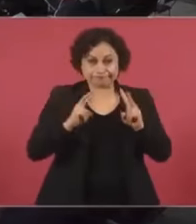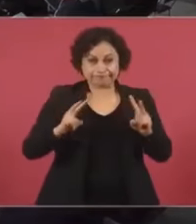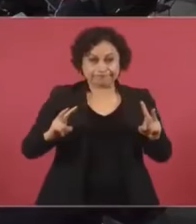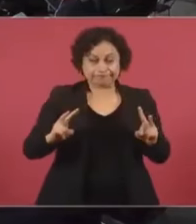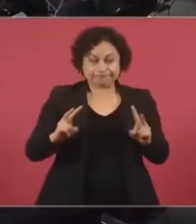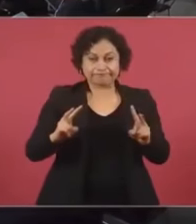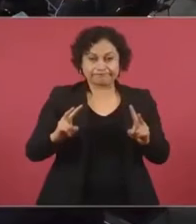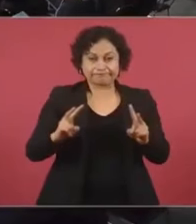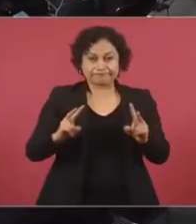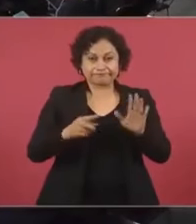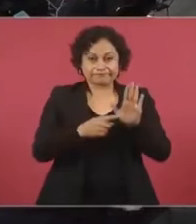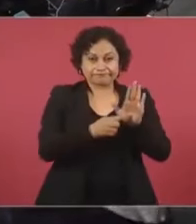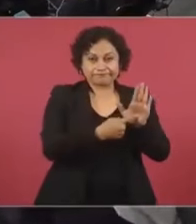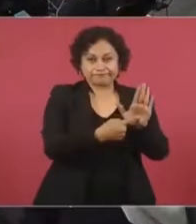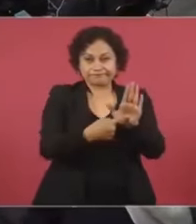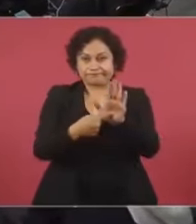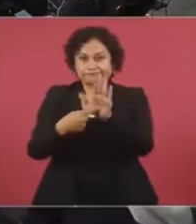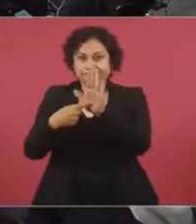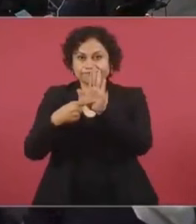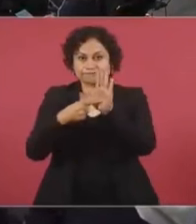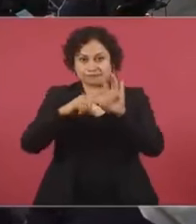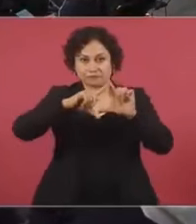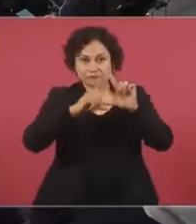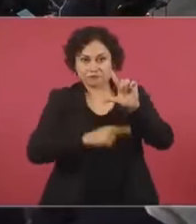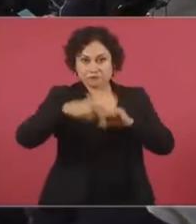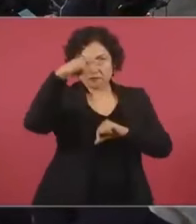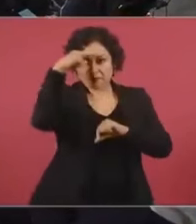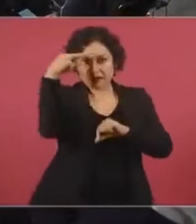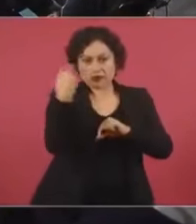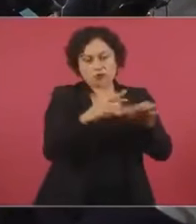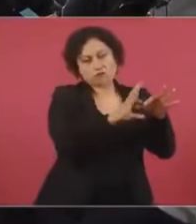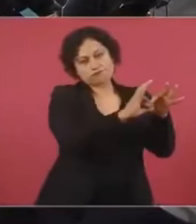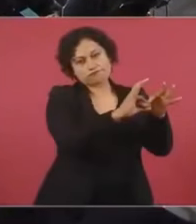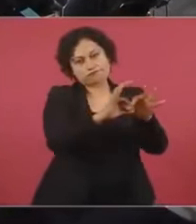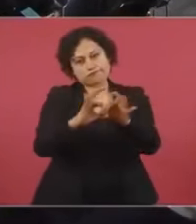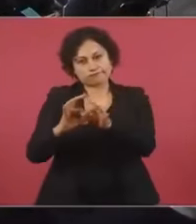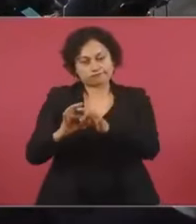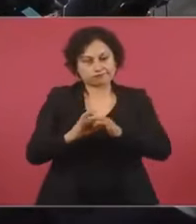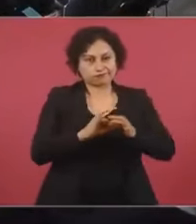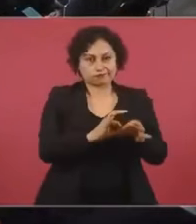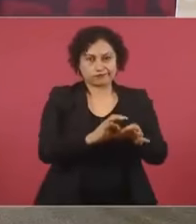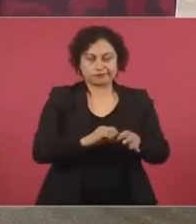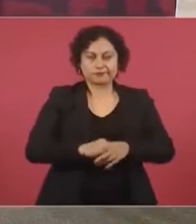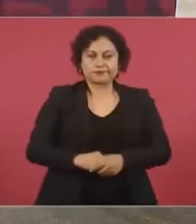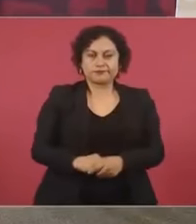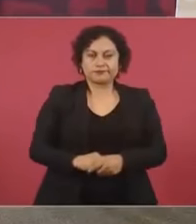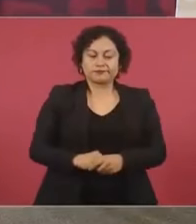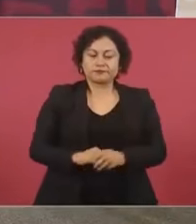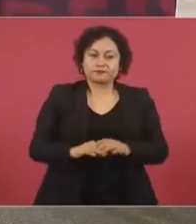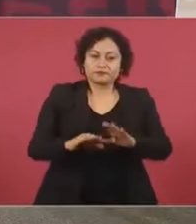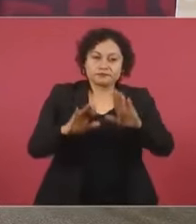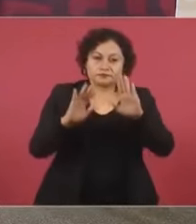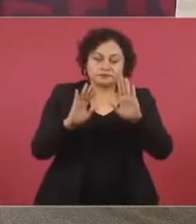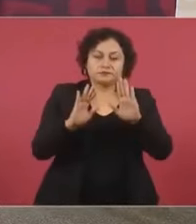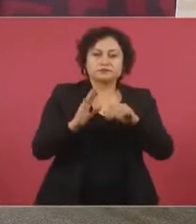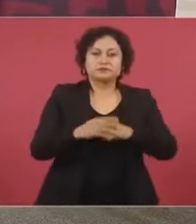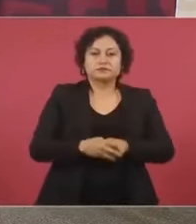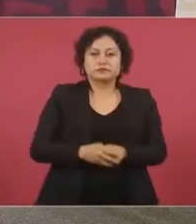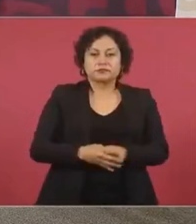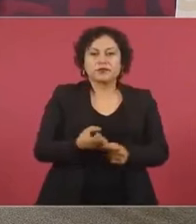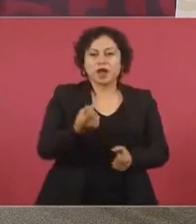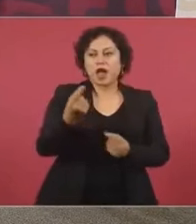más une a México. Hay quienes no son